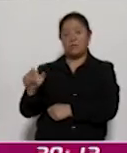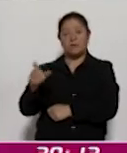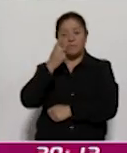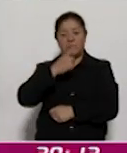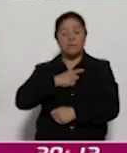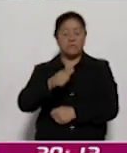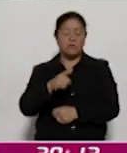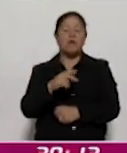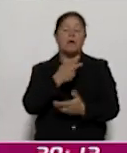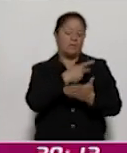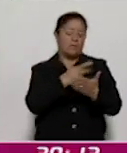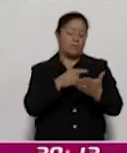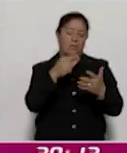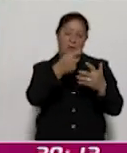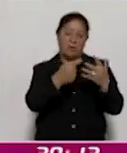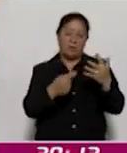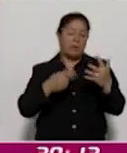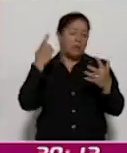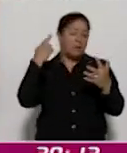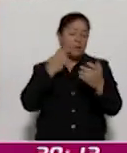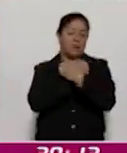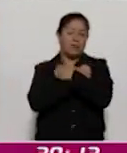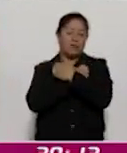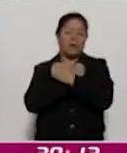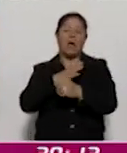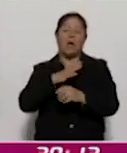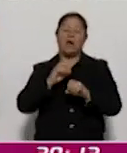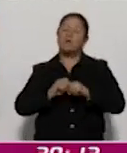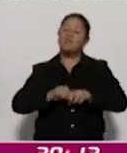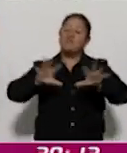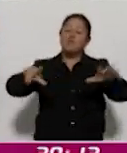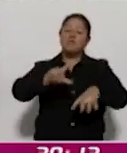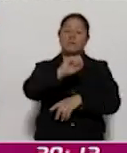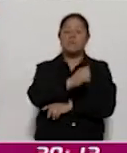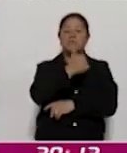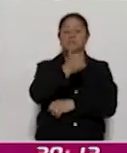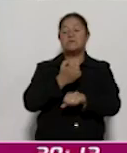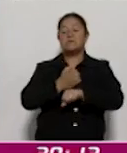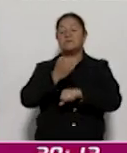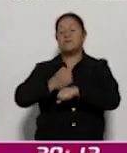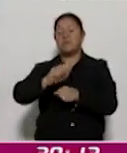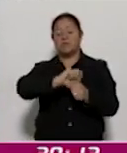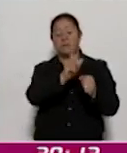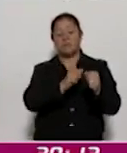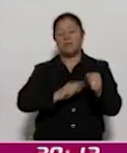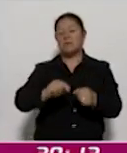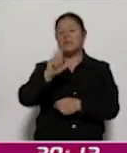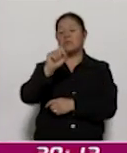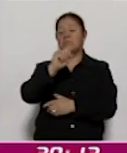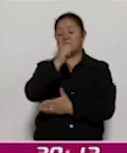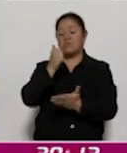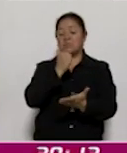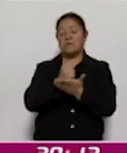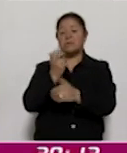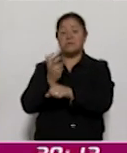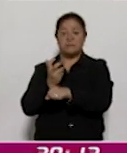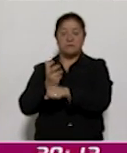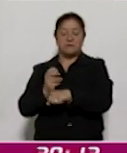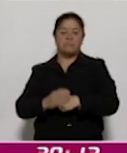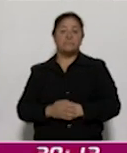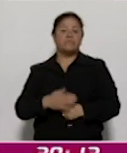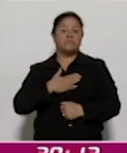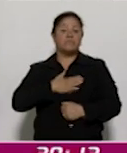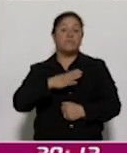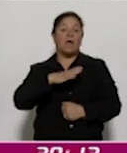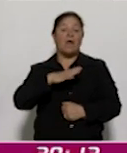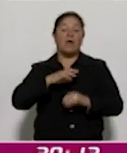radioeducación llegan a 26 estados de la República Mexicana y a 20 ciudades de Estados Unidos. Somos una productora de